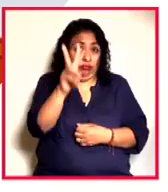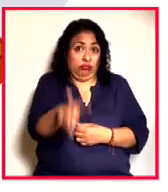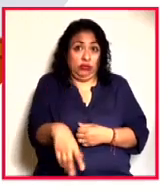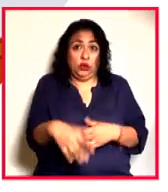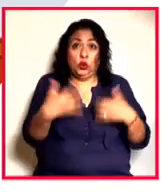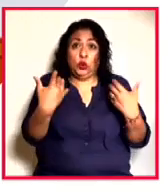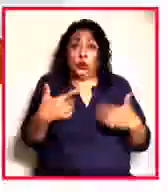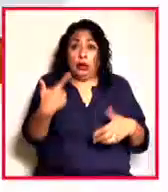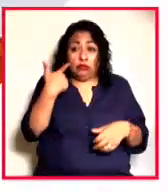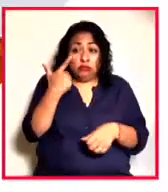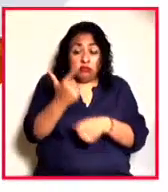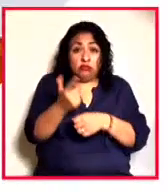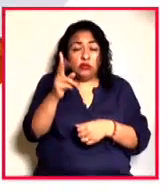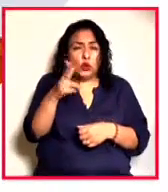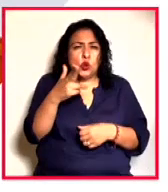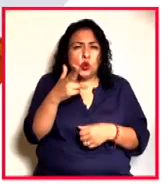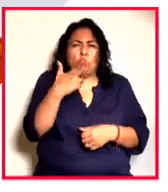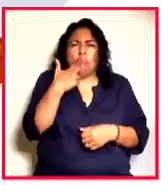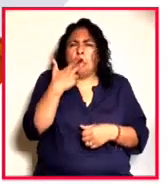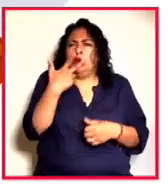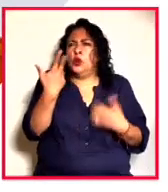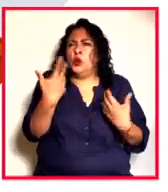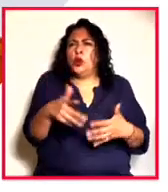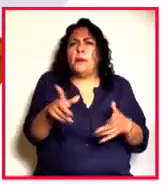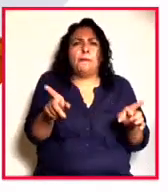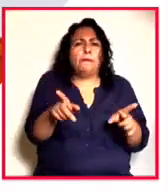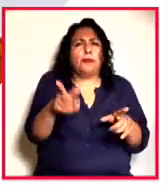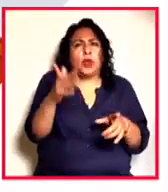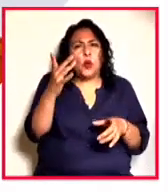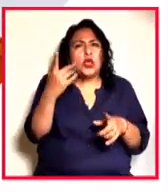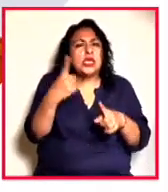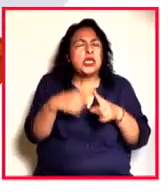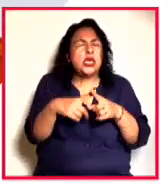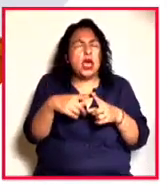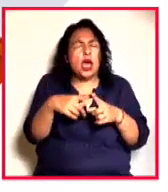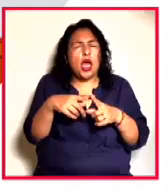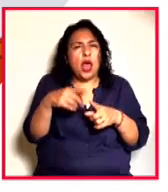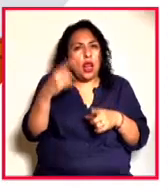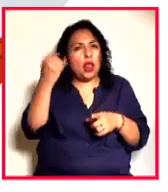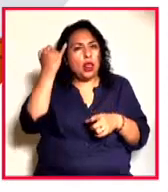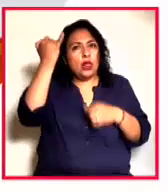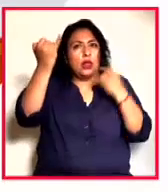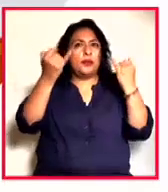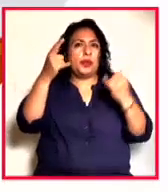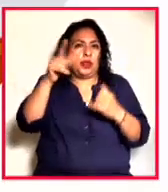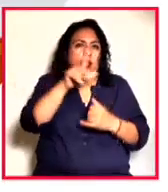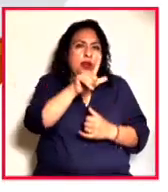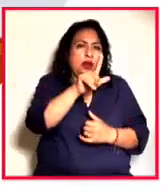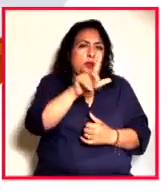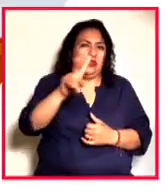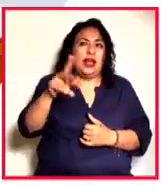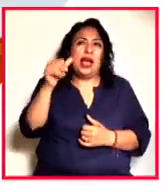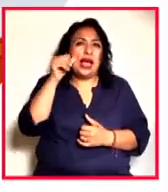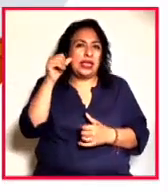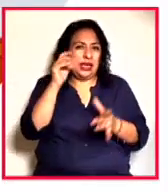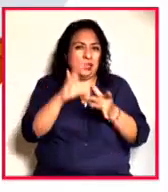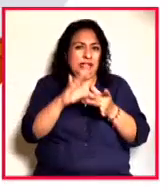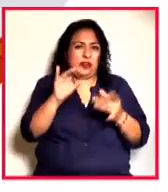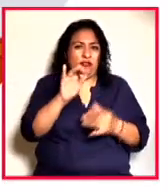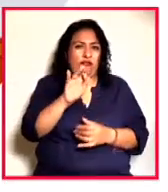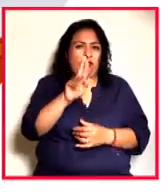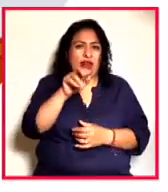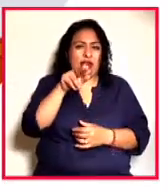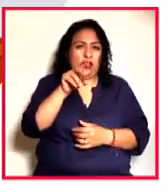encontrado verdaderas joyas. Hemos descubierto a la musa de López Velarde que ayer, por ejemplo, nos platicaba Fernando Fernández que muchos no